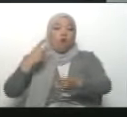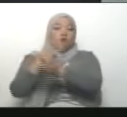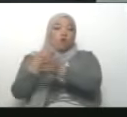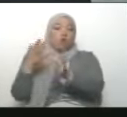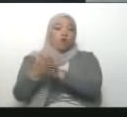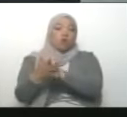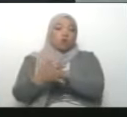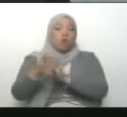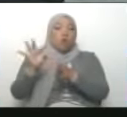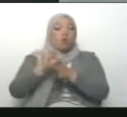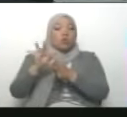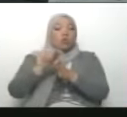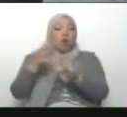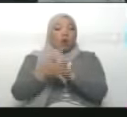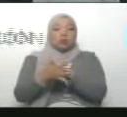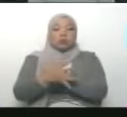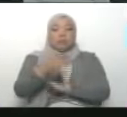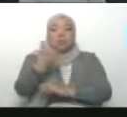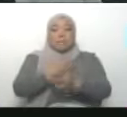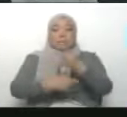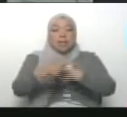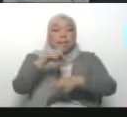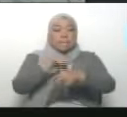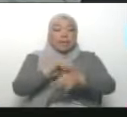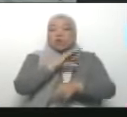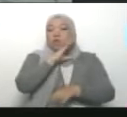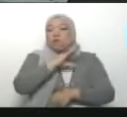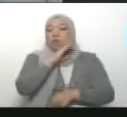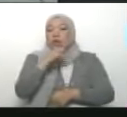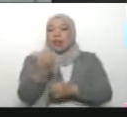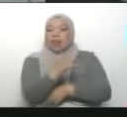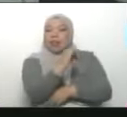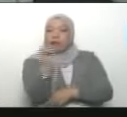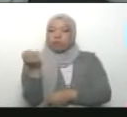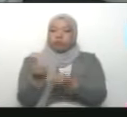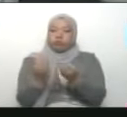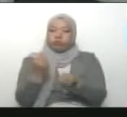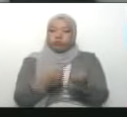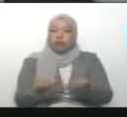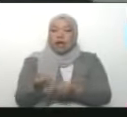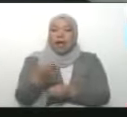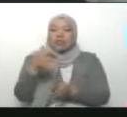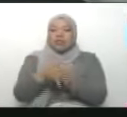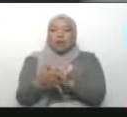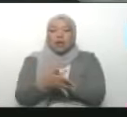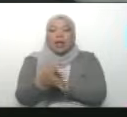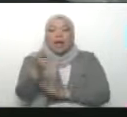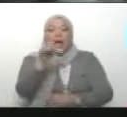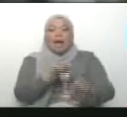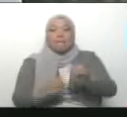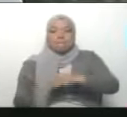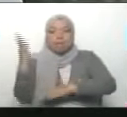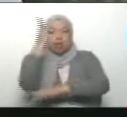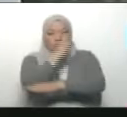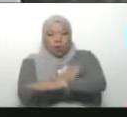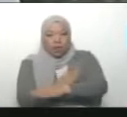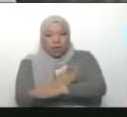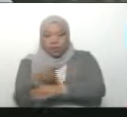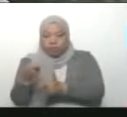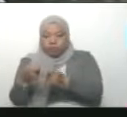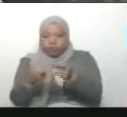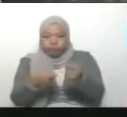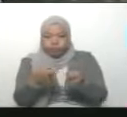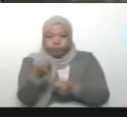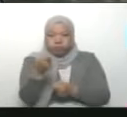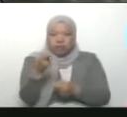fisiopatología, medicina tropical, parasitología, microbiología, algunos plenamente construidos y ya equipados y otros